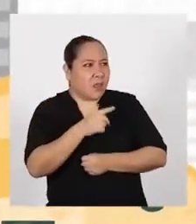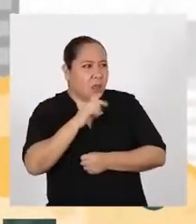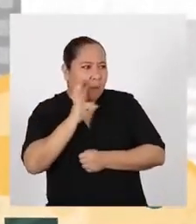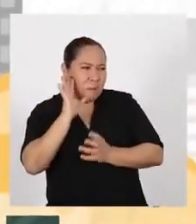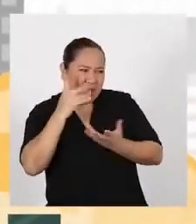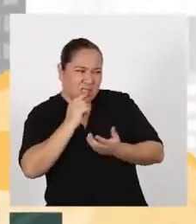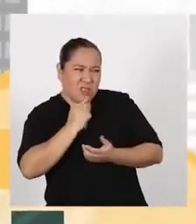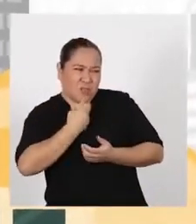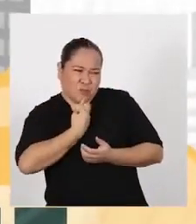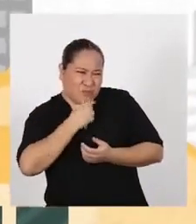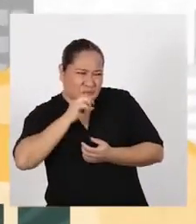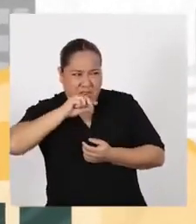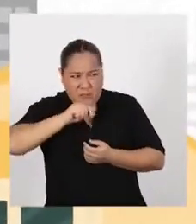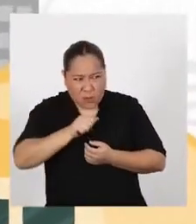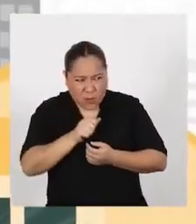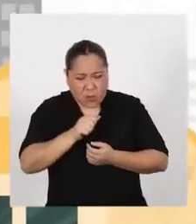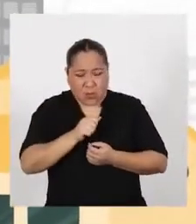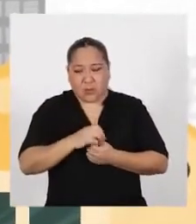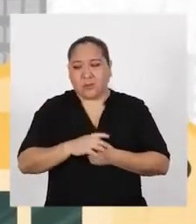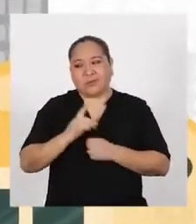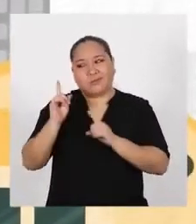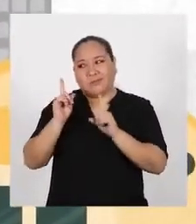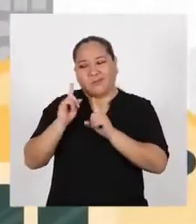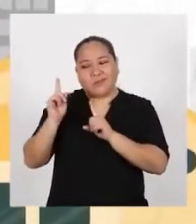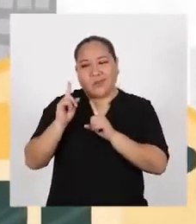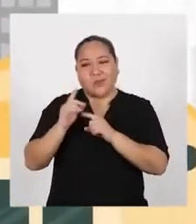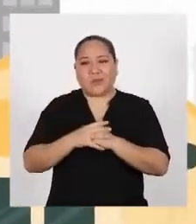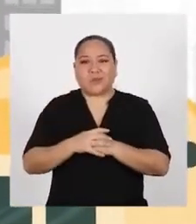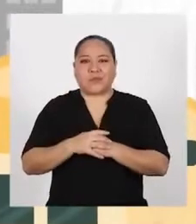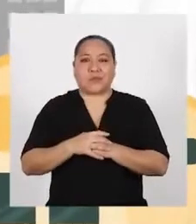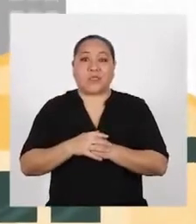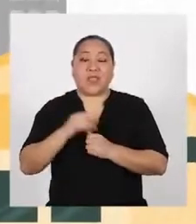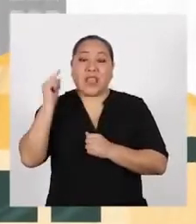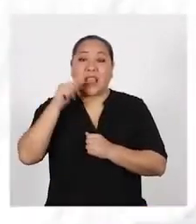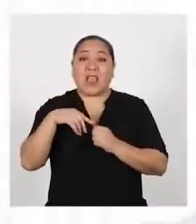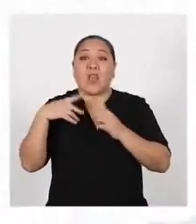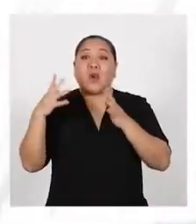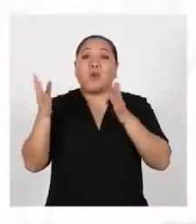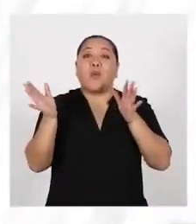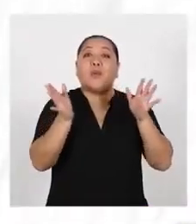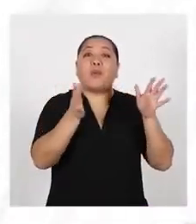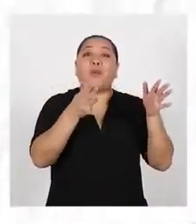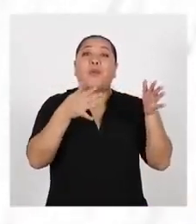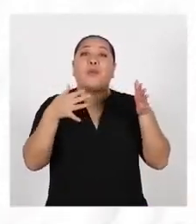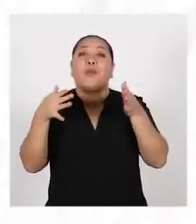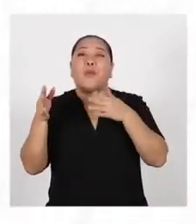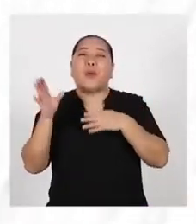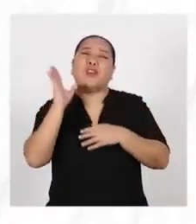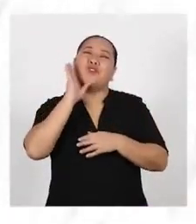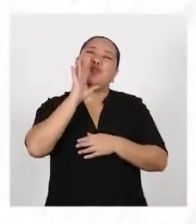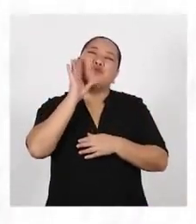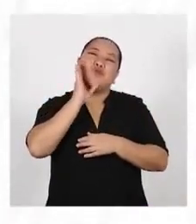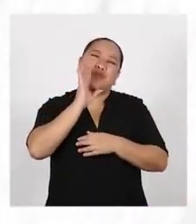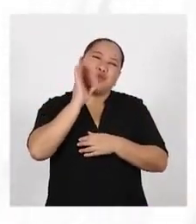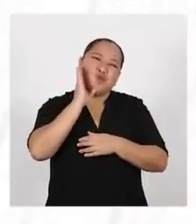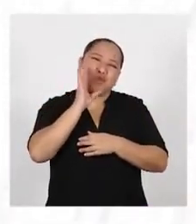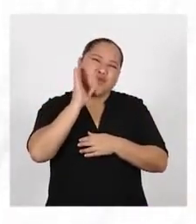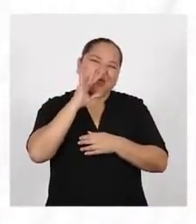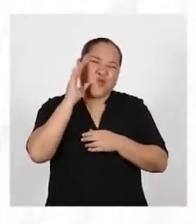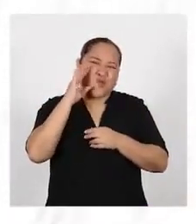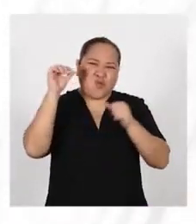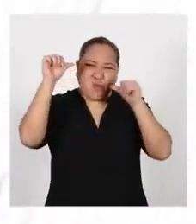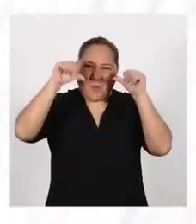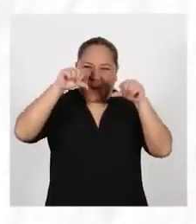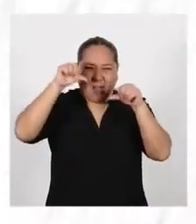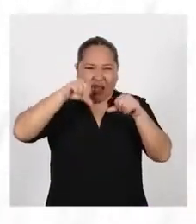¿Como un limón? No exactamente Te cuento El aire cuando está contaminado por gases y